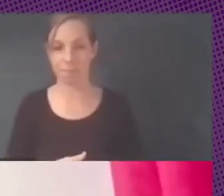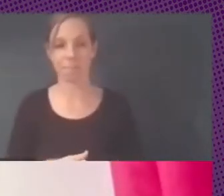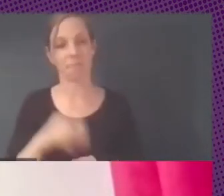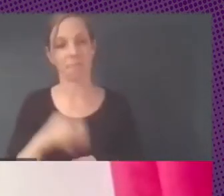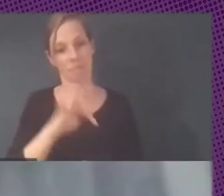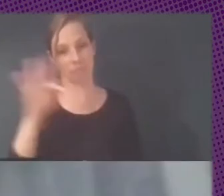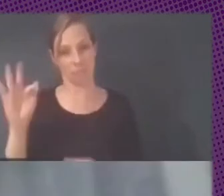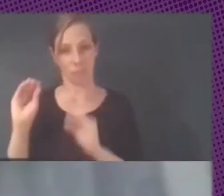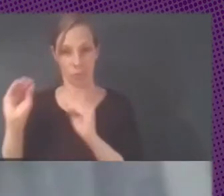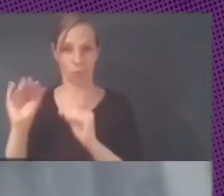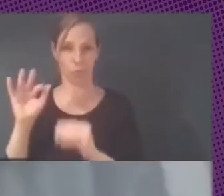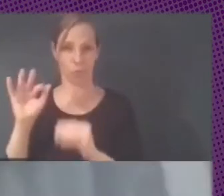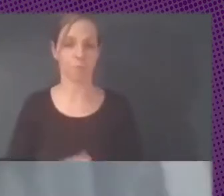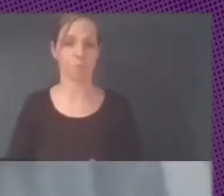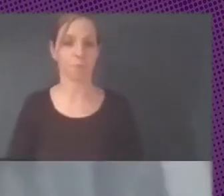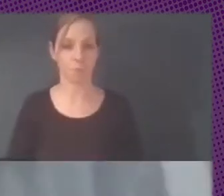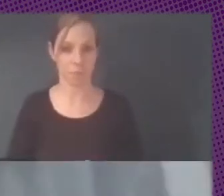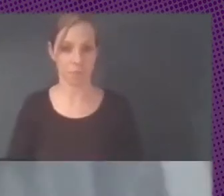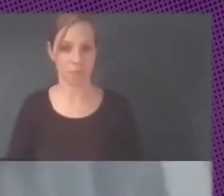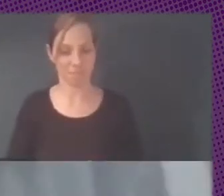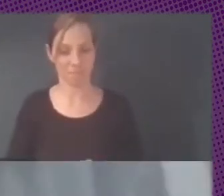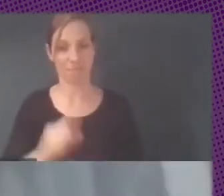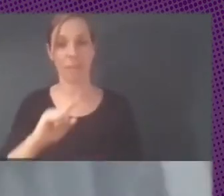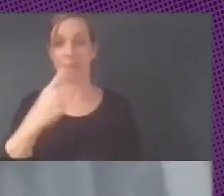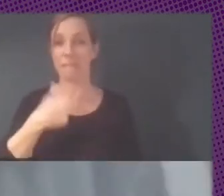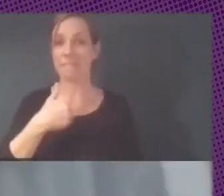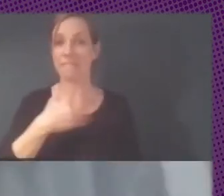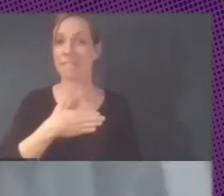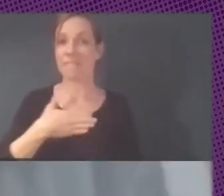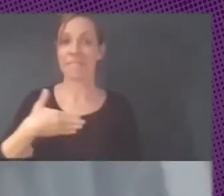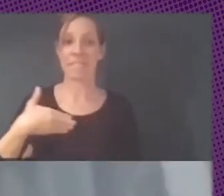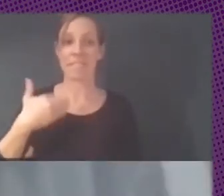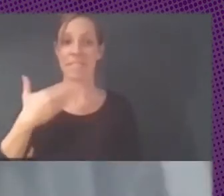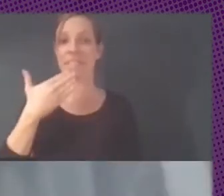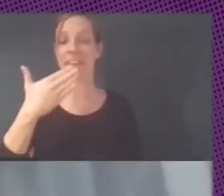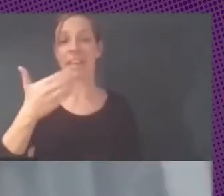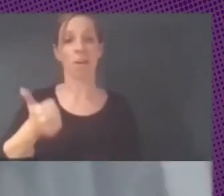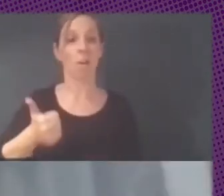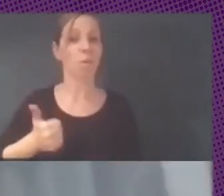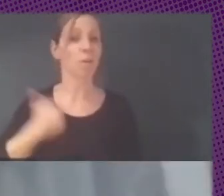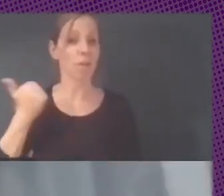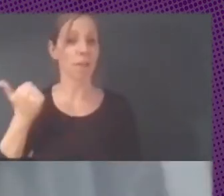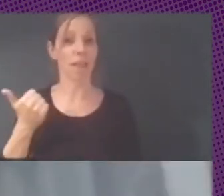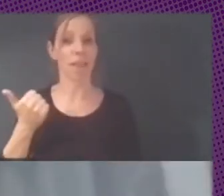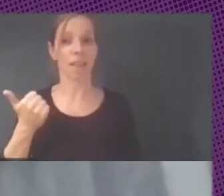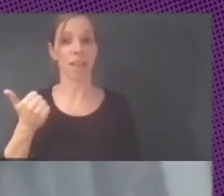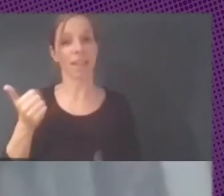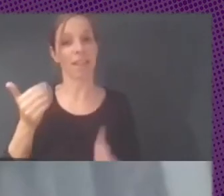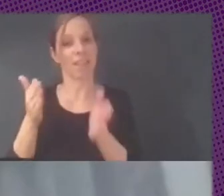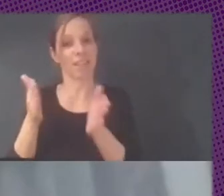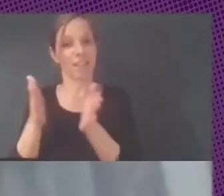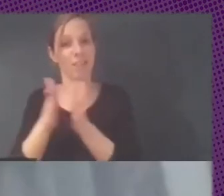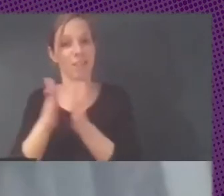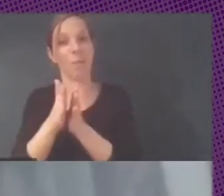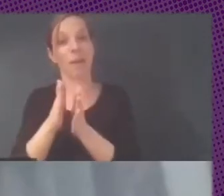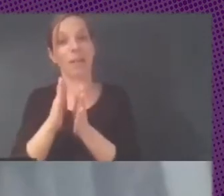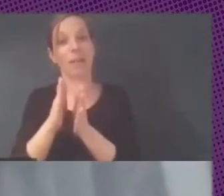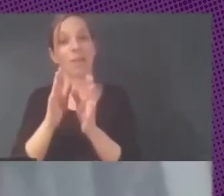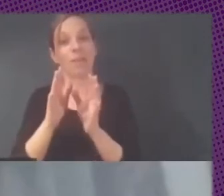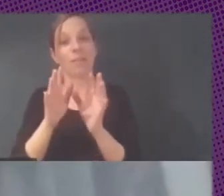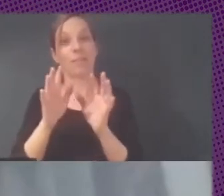la palabra. Bien, bueno, antes que nada agradecer la oportunidad a los compañeros del otro lado